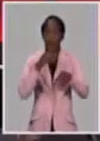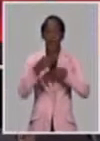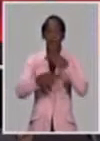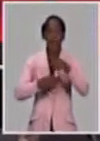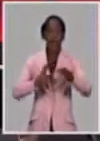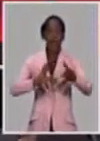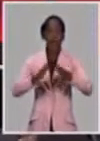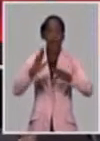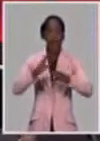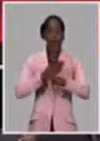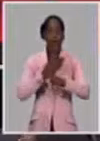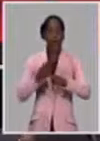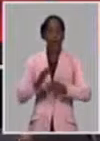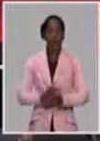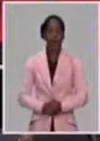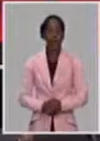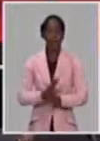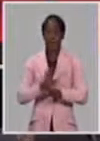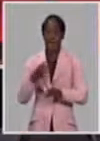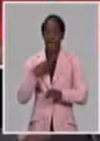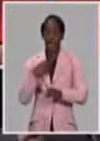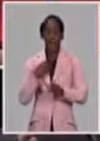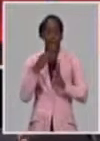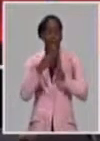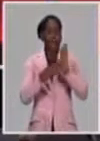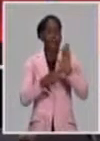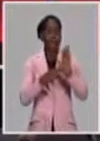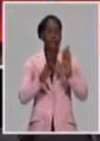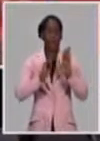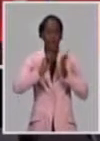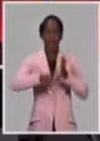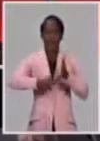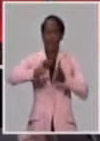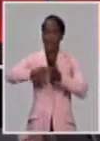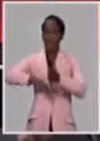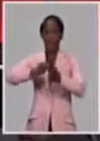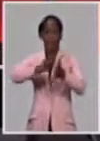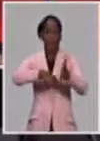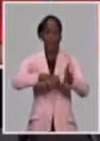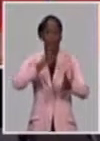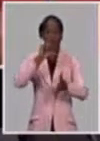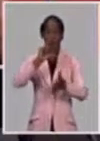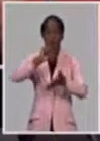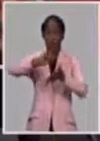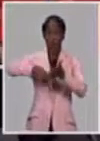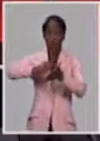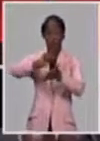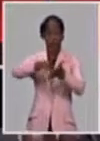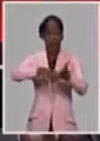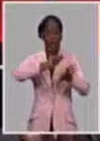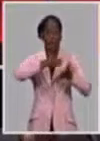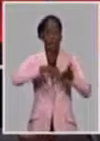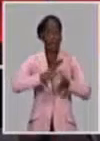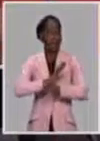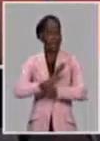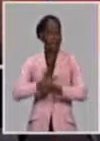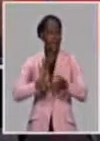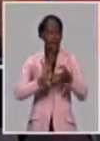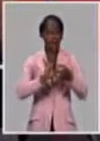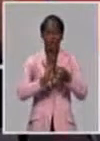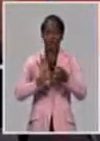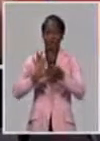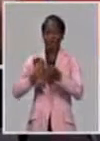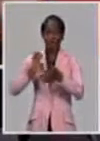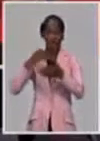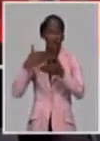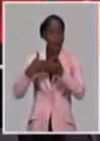29 instrumentos legales firmados ya, diferentes tipos de contratos. Tenemos memorandos de entendimiento, tenemos contratos de representación comercial,